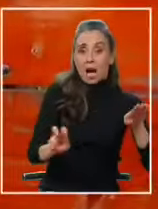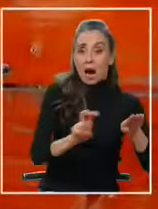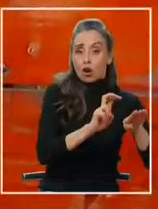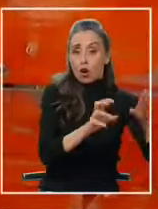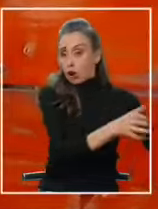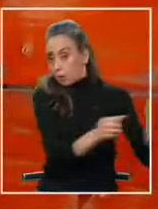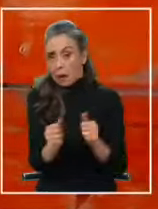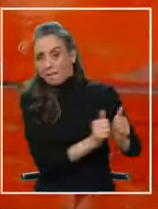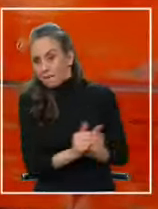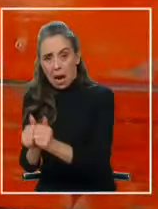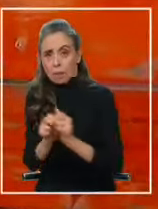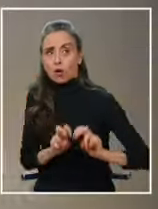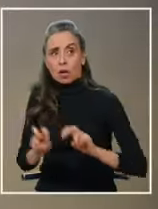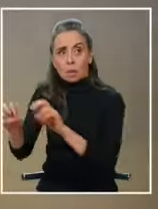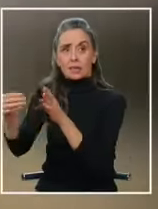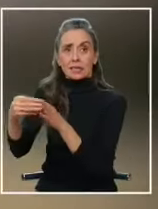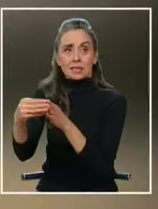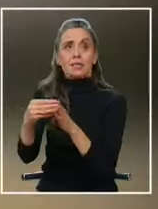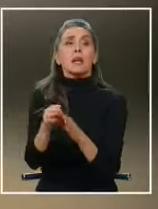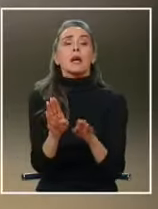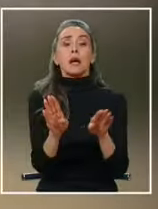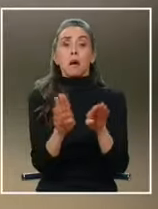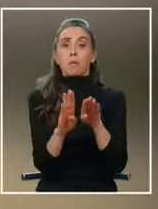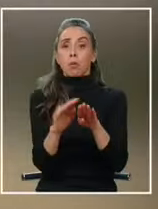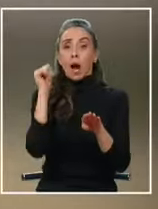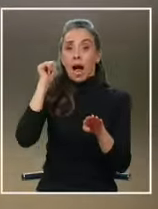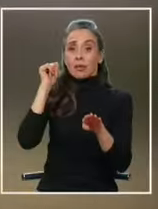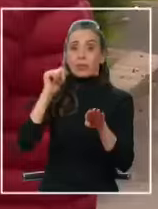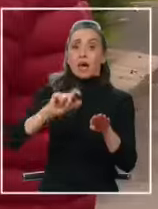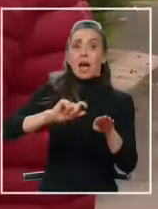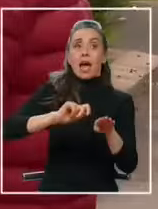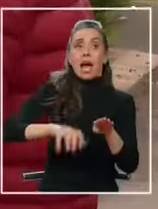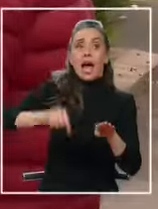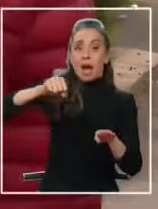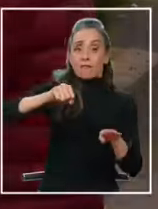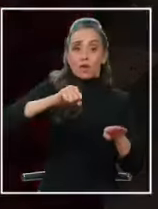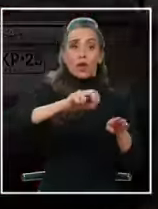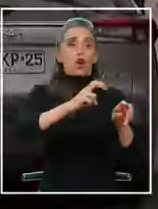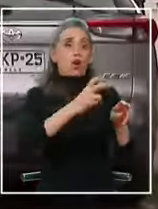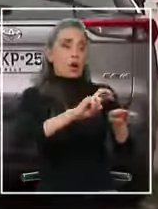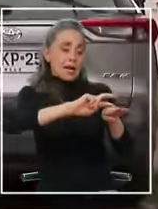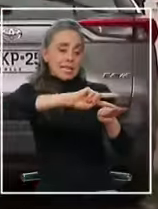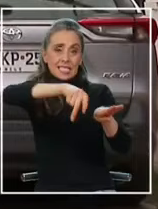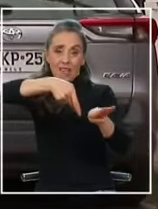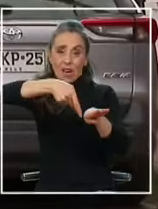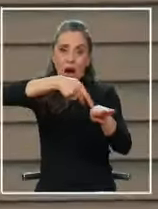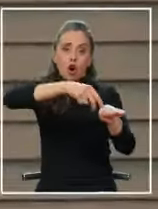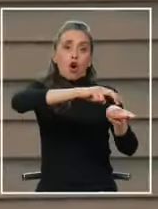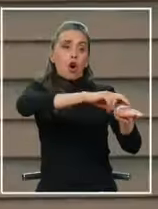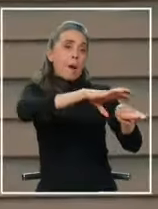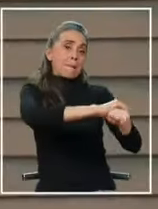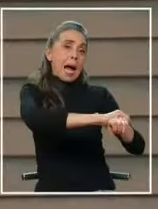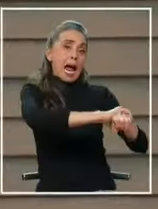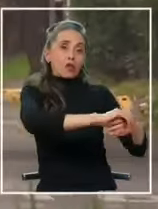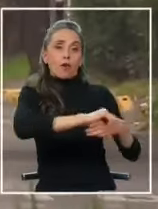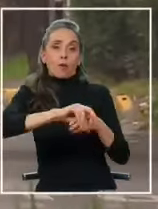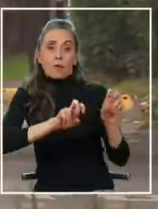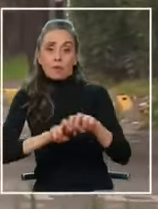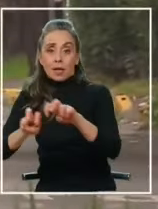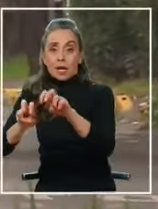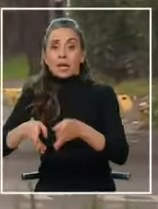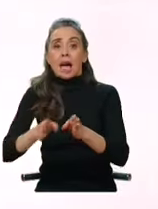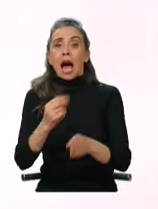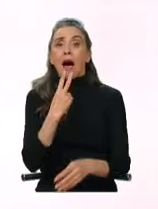una. No le preguntó nada si lo salió corriendo. Le abrió la puerta de la de atrás y la tomó la manito y la sacó. En este punto de la Florida por Avenida